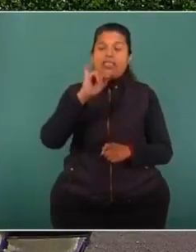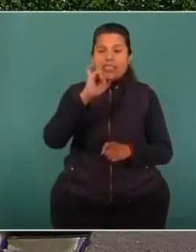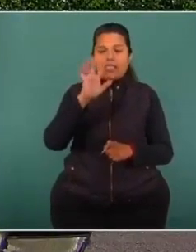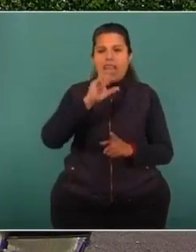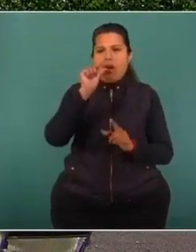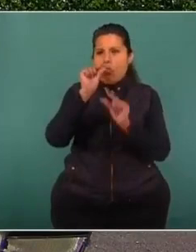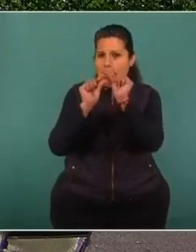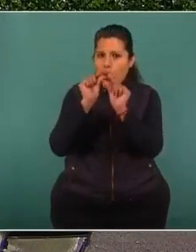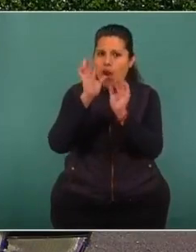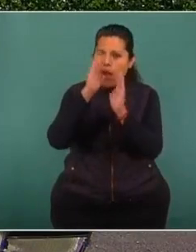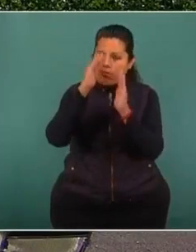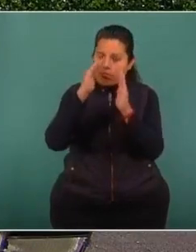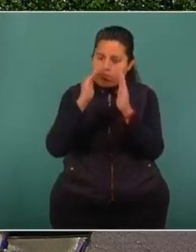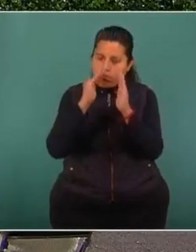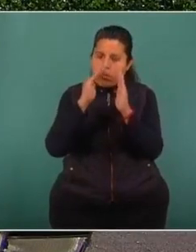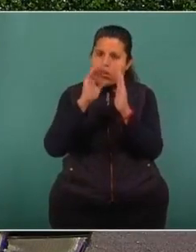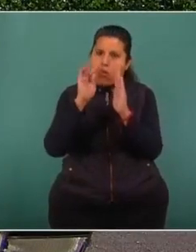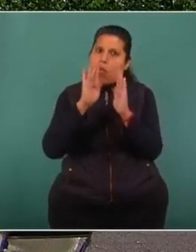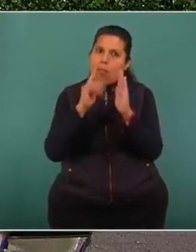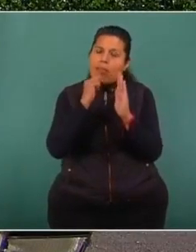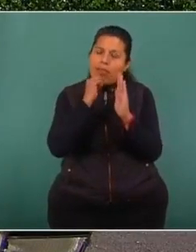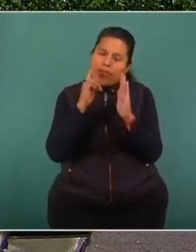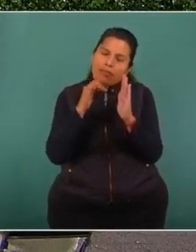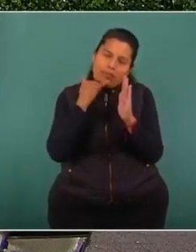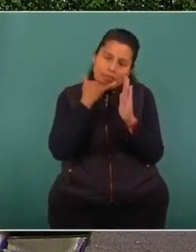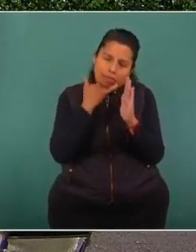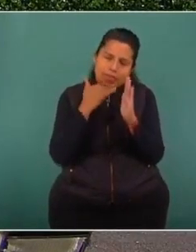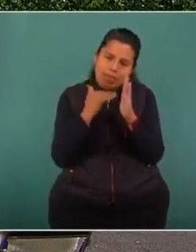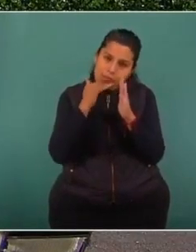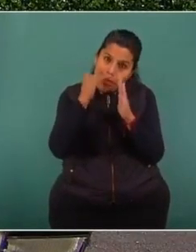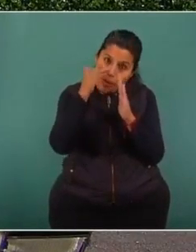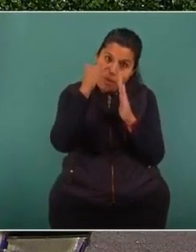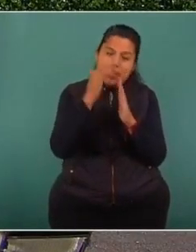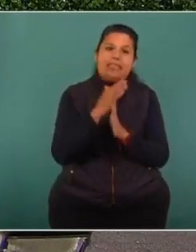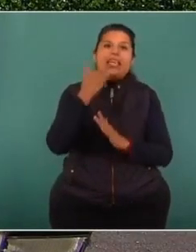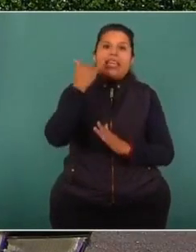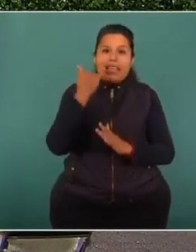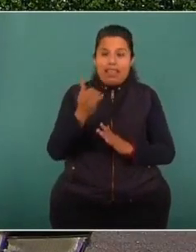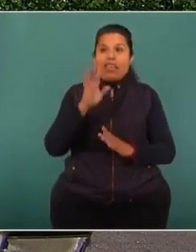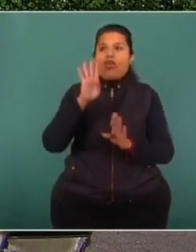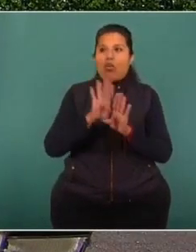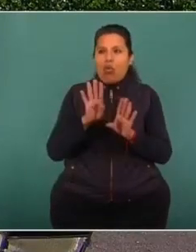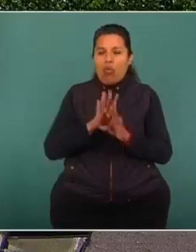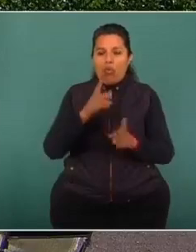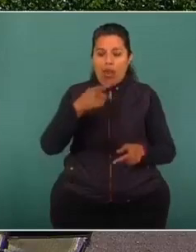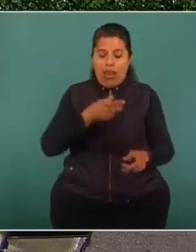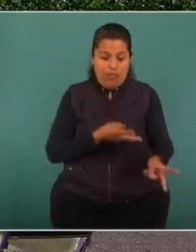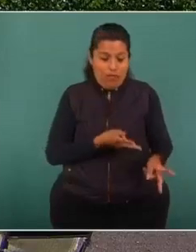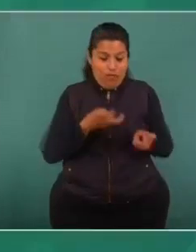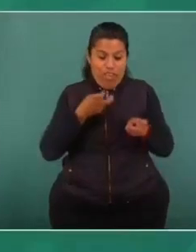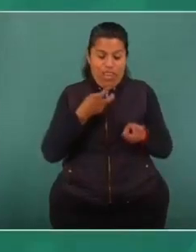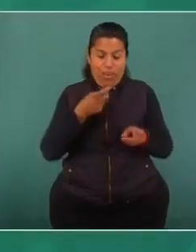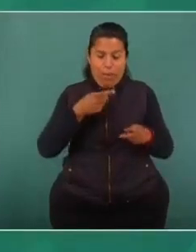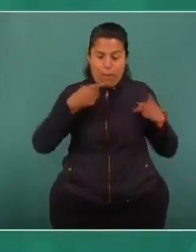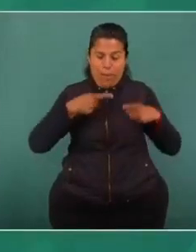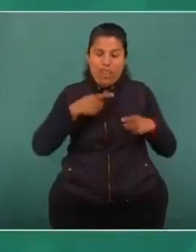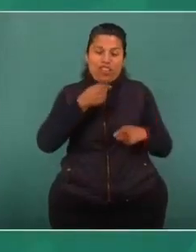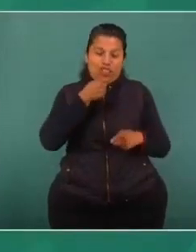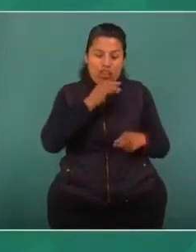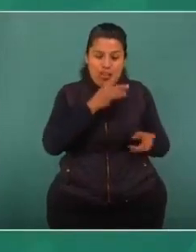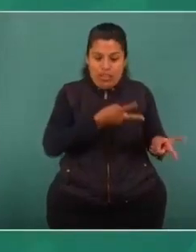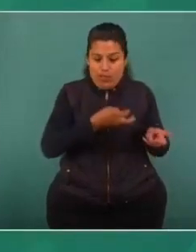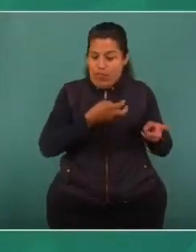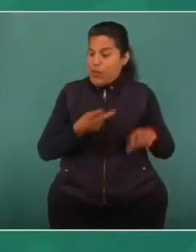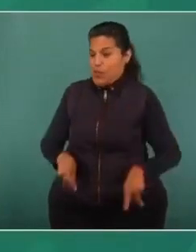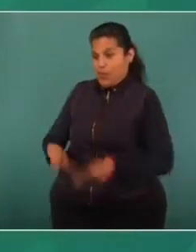tendencia a la alta. En lo que se refiere a trata de personas, quinto lugar con tendencia a la baja.